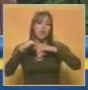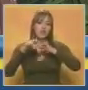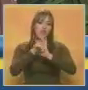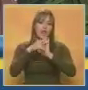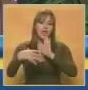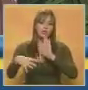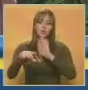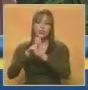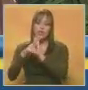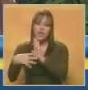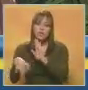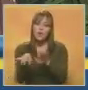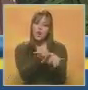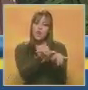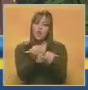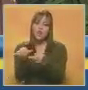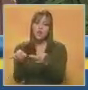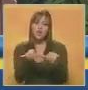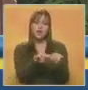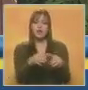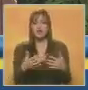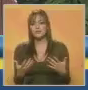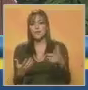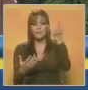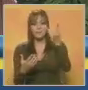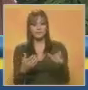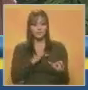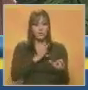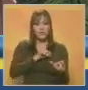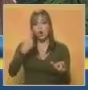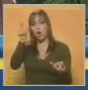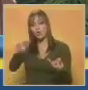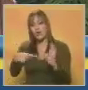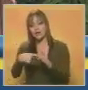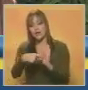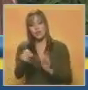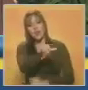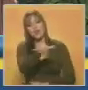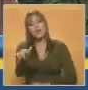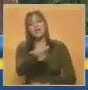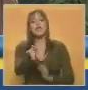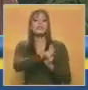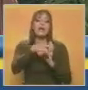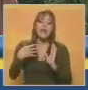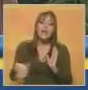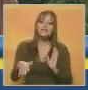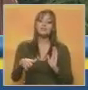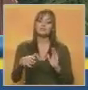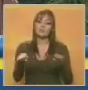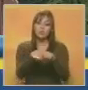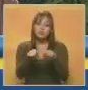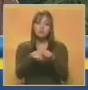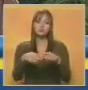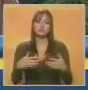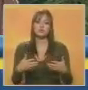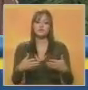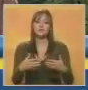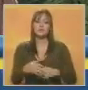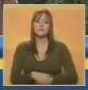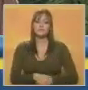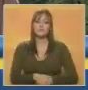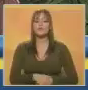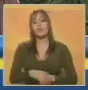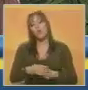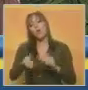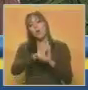derechos, que exista una equidad en cuanto a lo que es el derecho a la propiedad, conjuntamente con